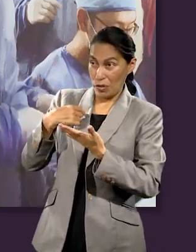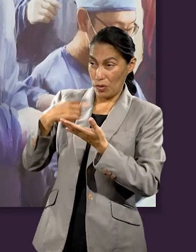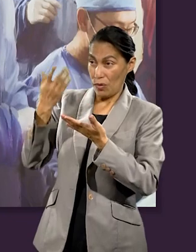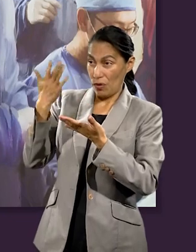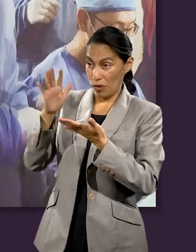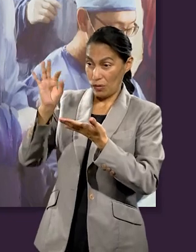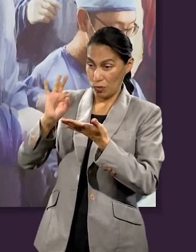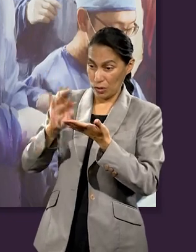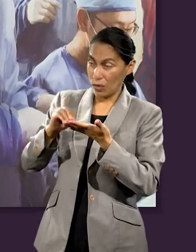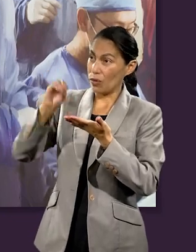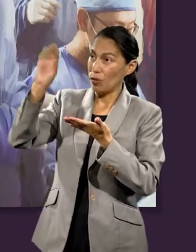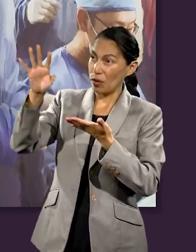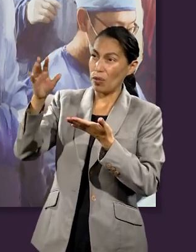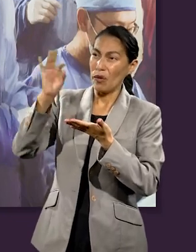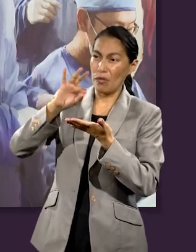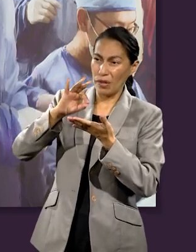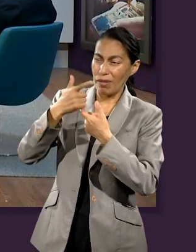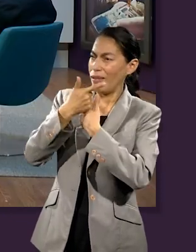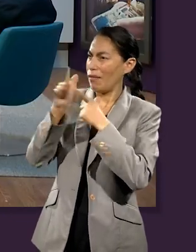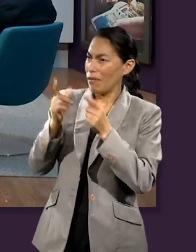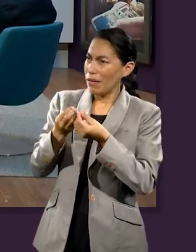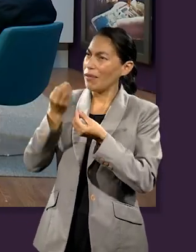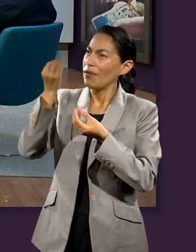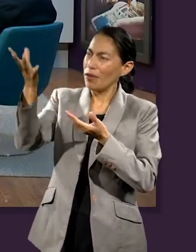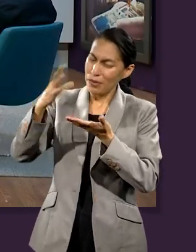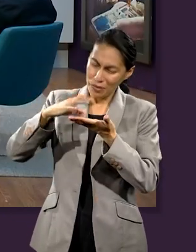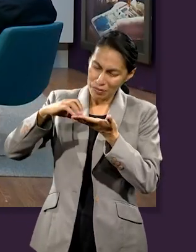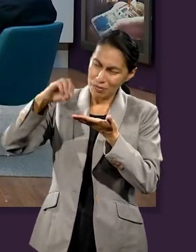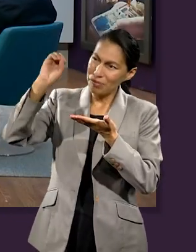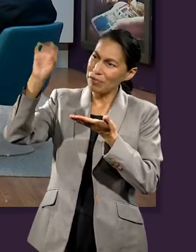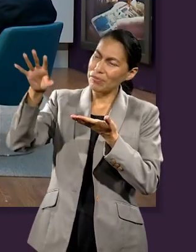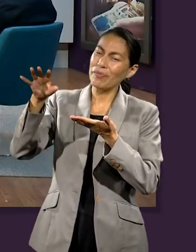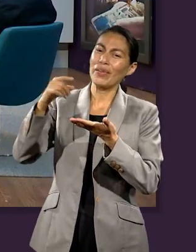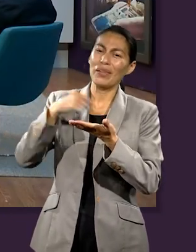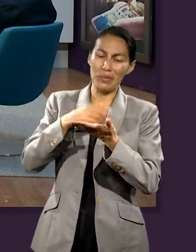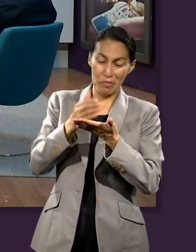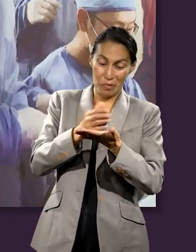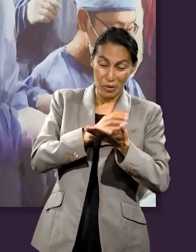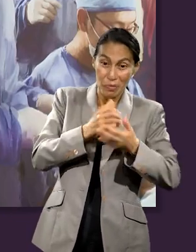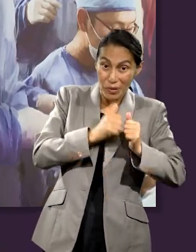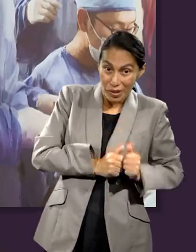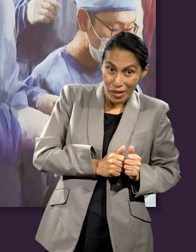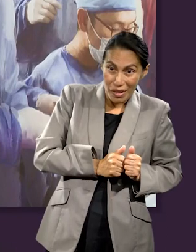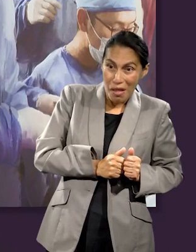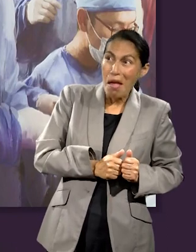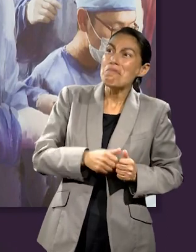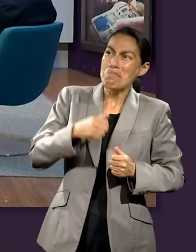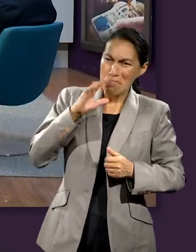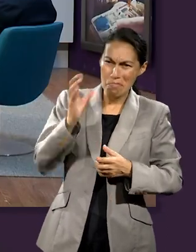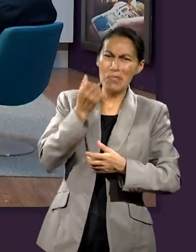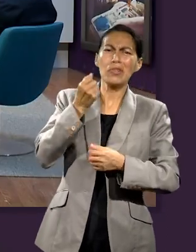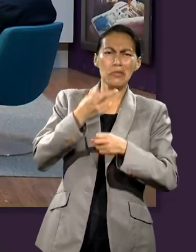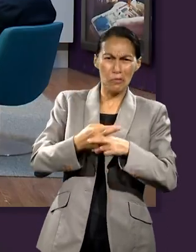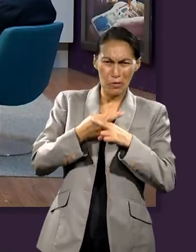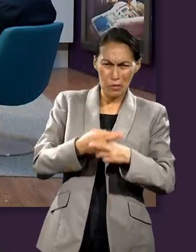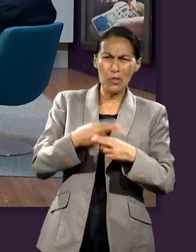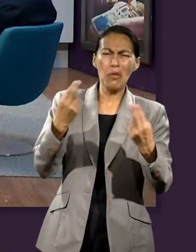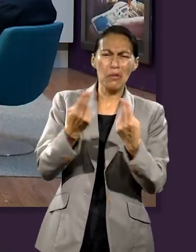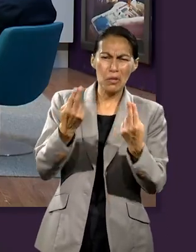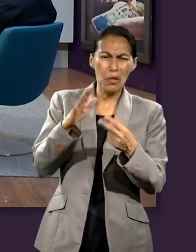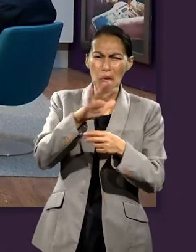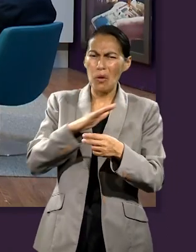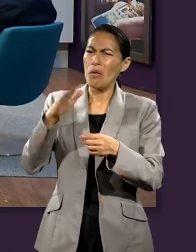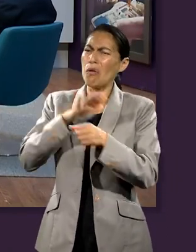pues, los recursos que me quedan, ¿no? Después de yo dar mi diezmo, de dar mi ofrenda, confío en que soy hija del Dios que tiene todo.